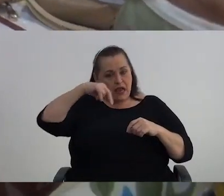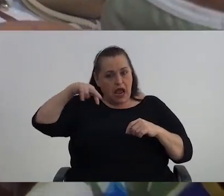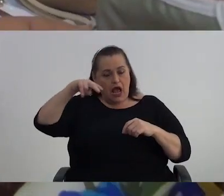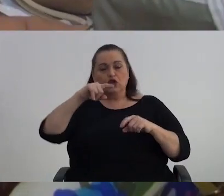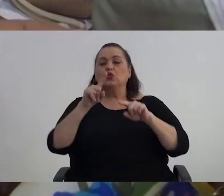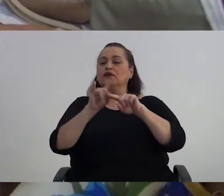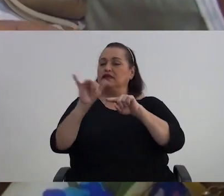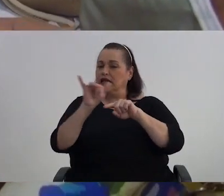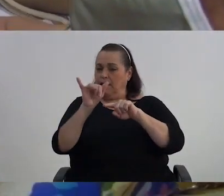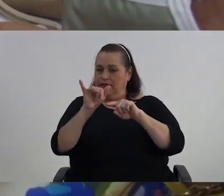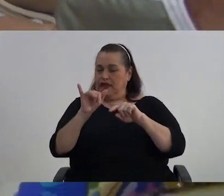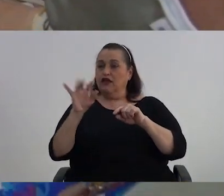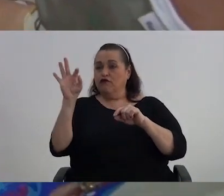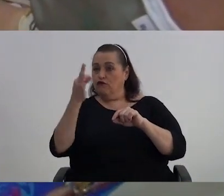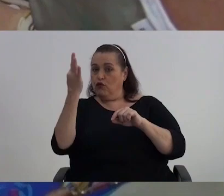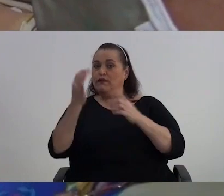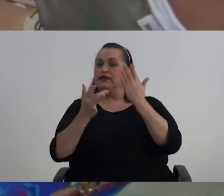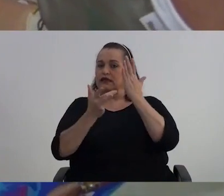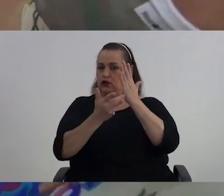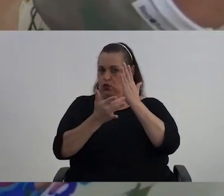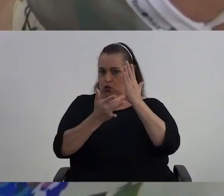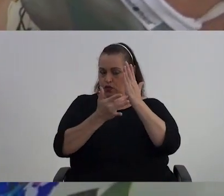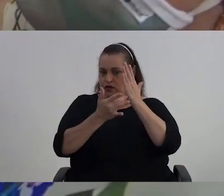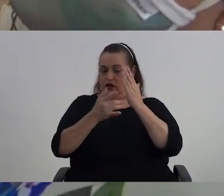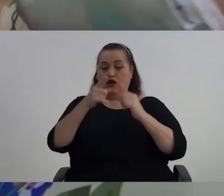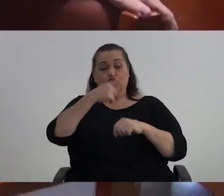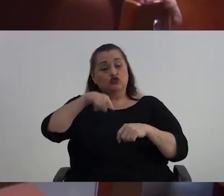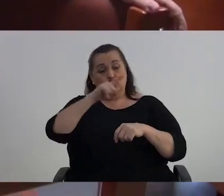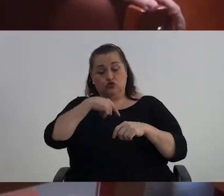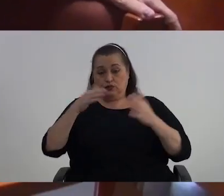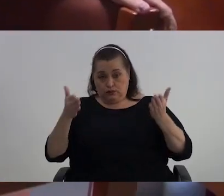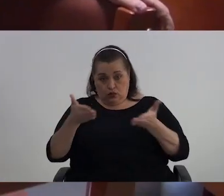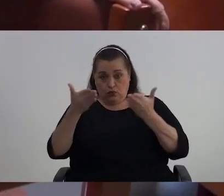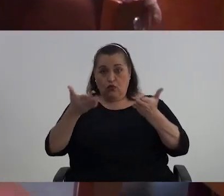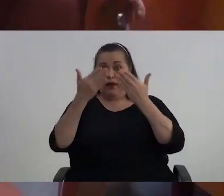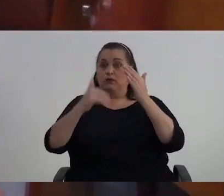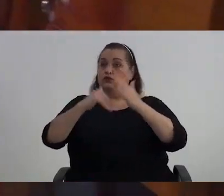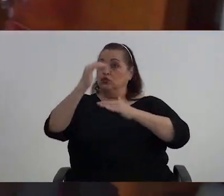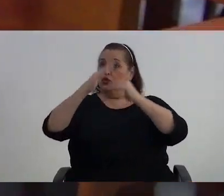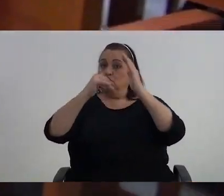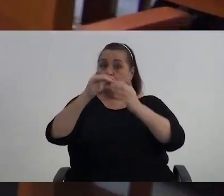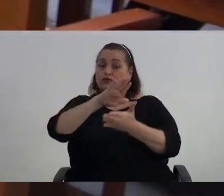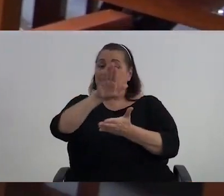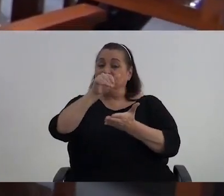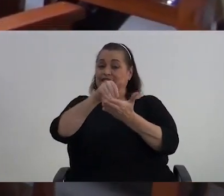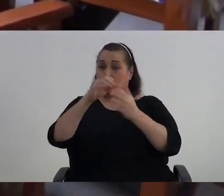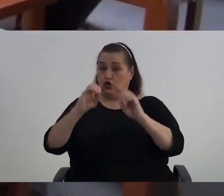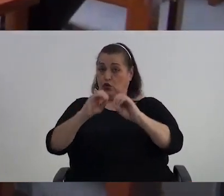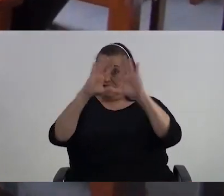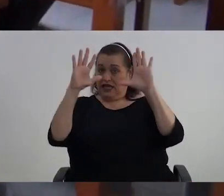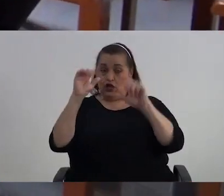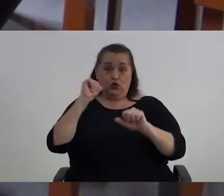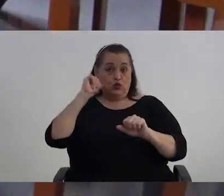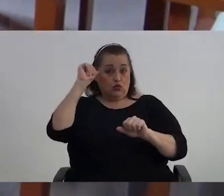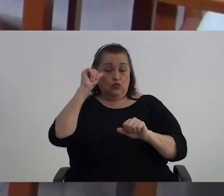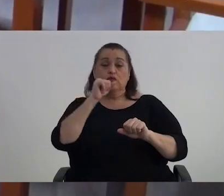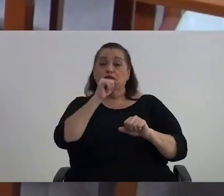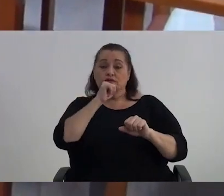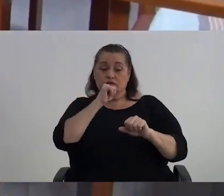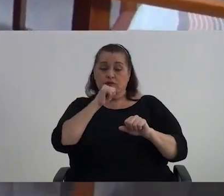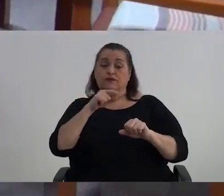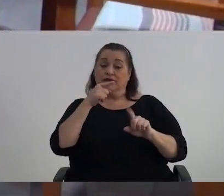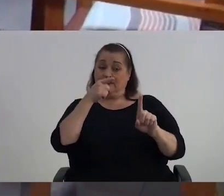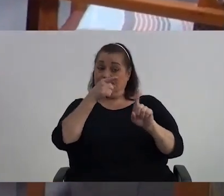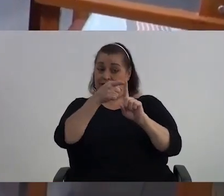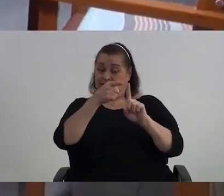desde el punto de vista tecnológico. Hemos promovido también la construcción del centro diurno adulto mayor, el cual